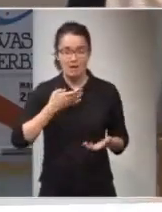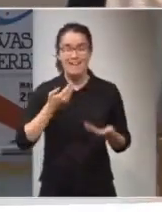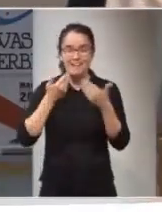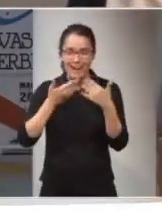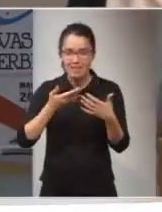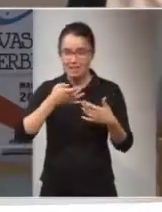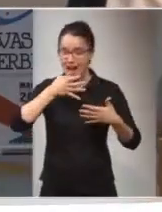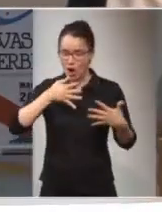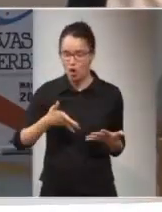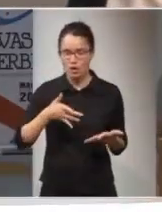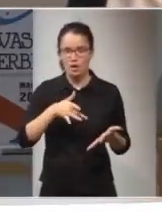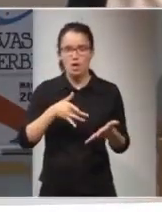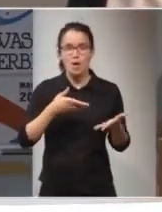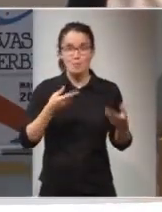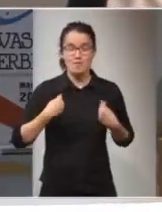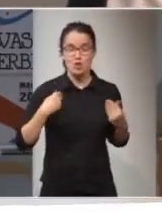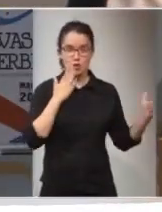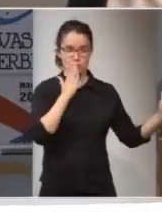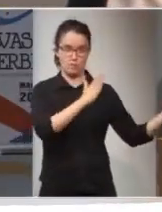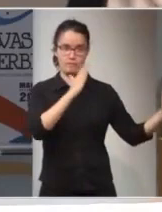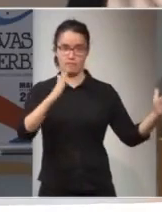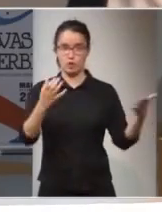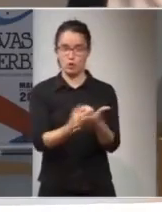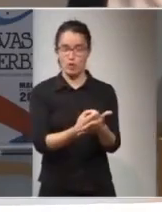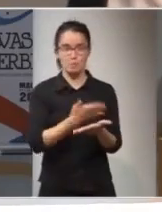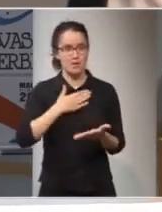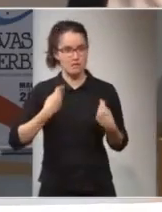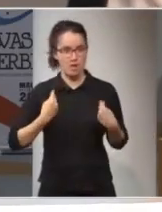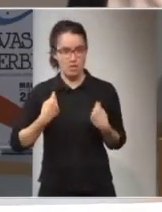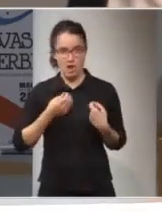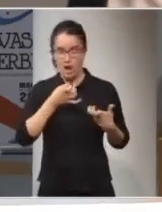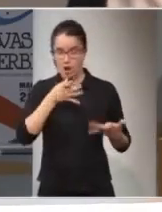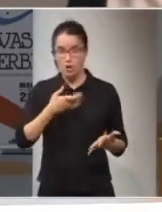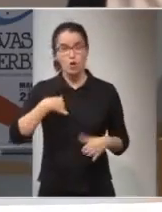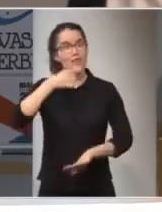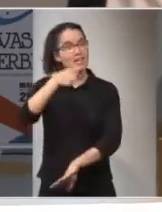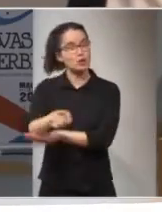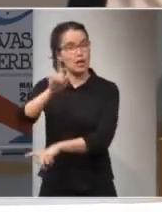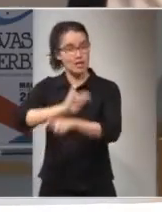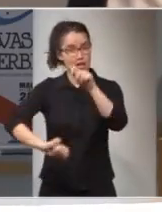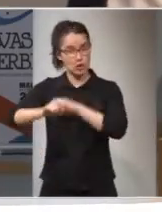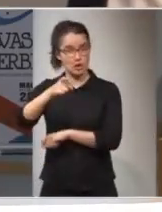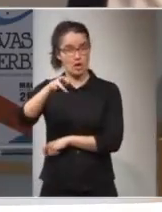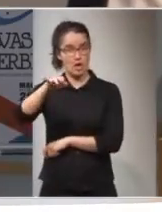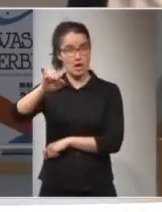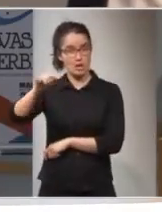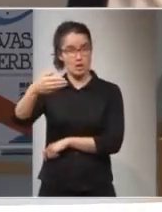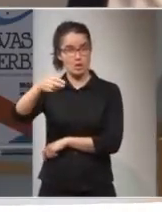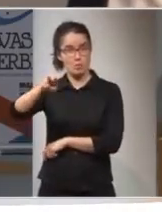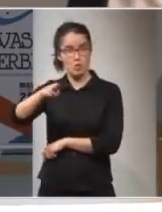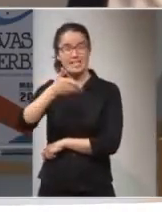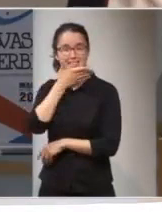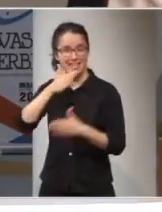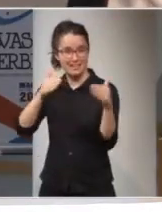también he vivido todas esas etapas en mi vida y hoy soy directora de la asociación. Intento también